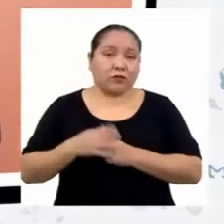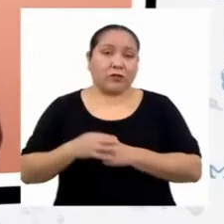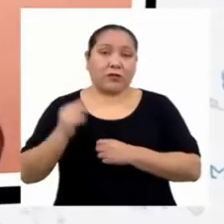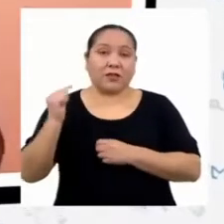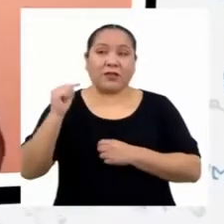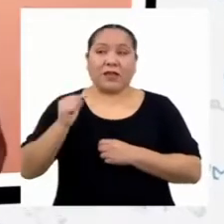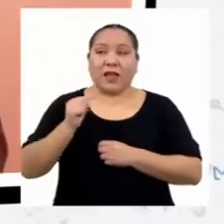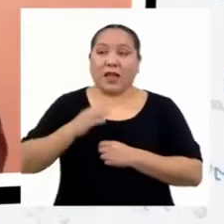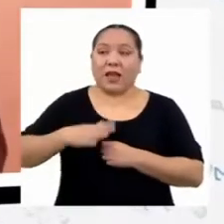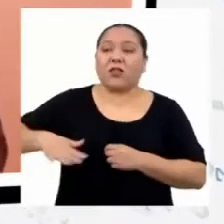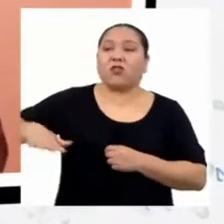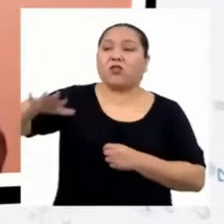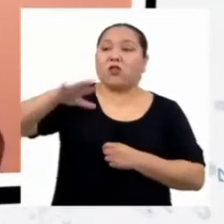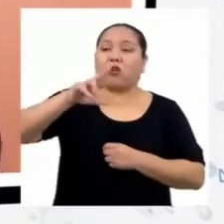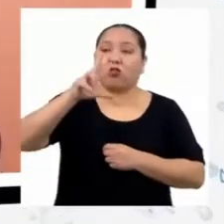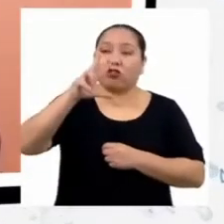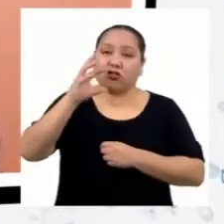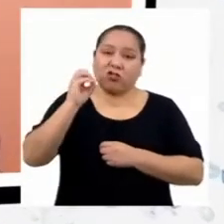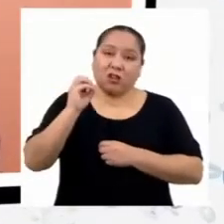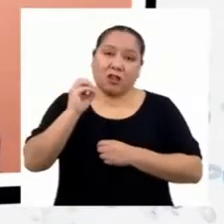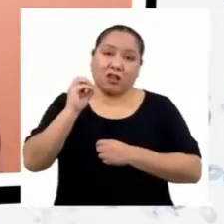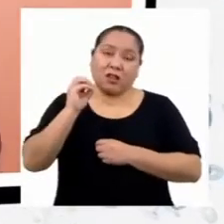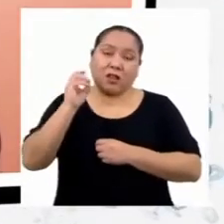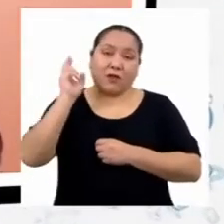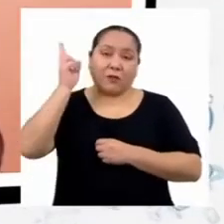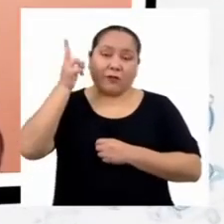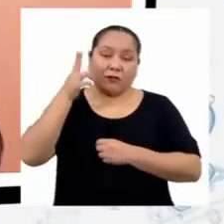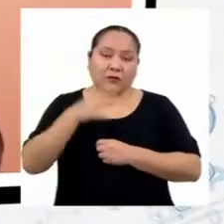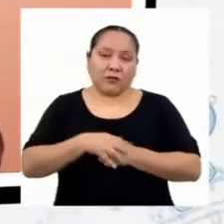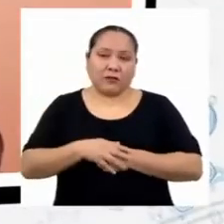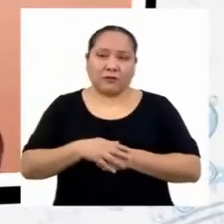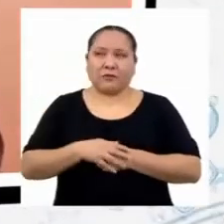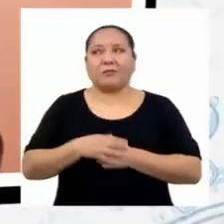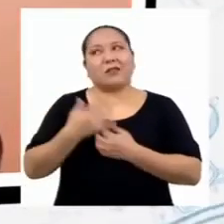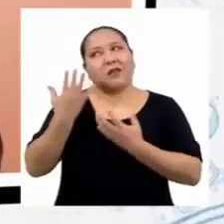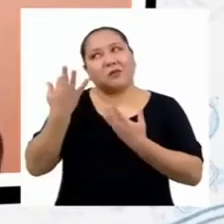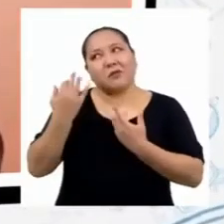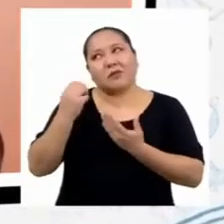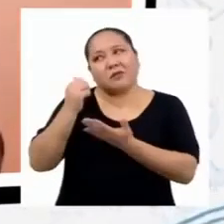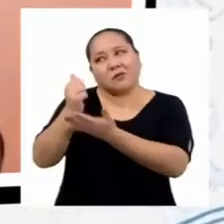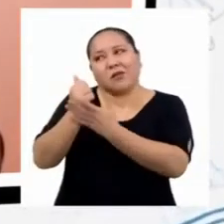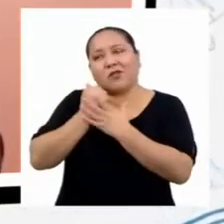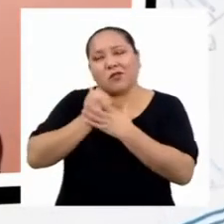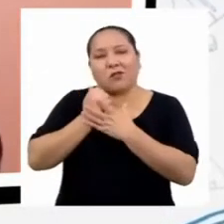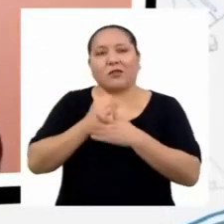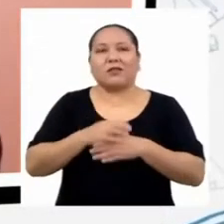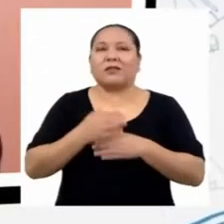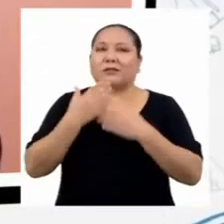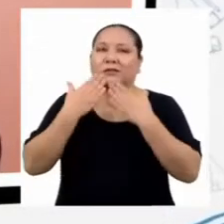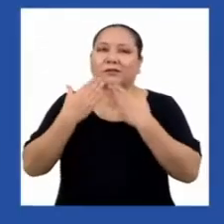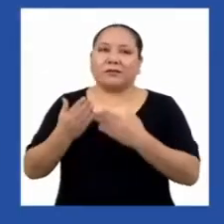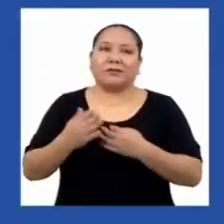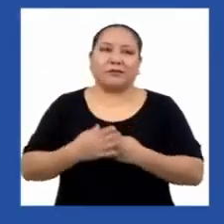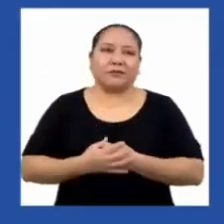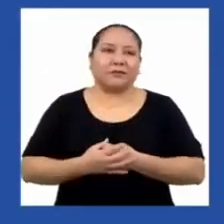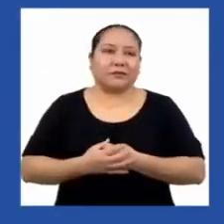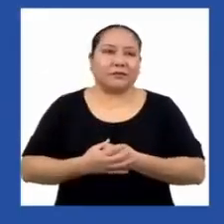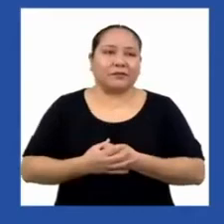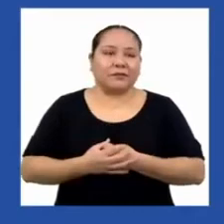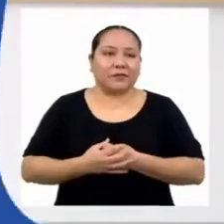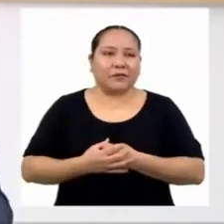de los 30? ¿Ya? Bueno, espero puedan ayudarme. Gracias.